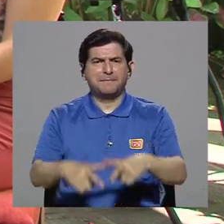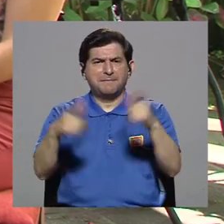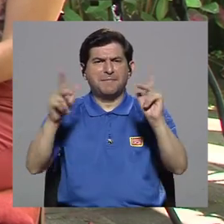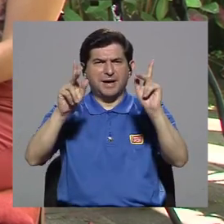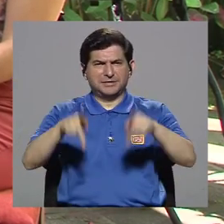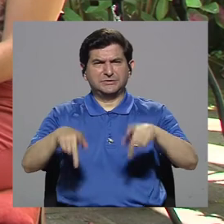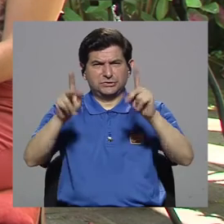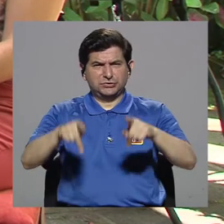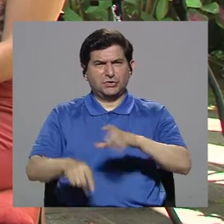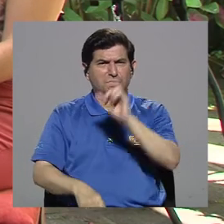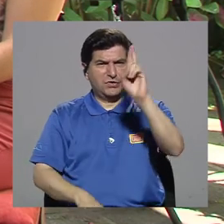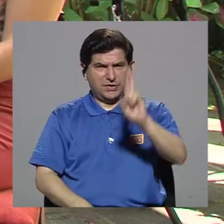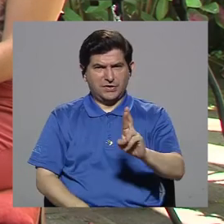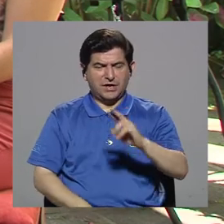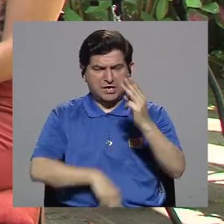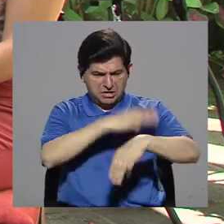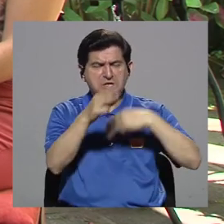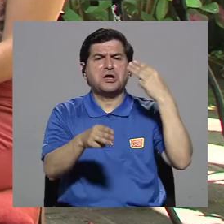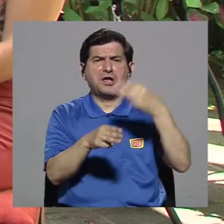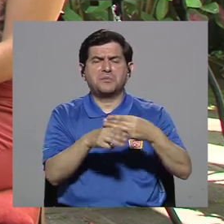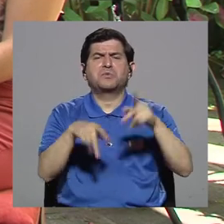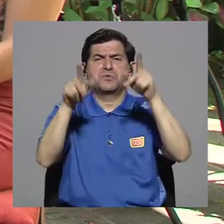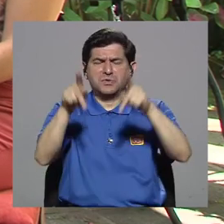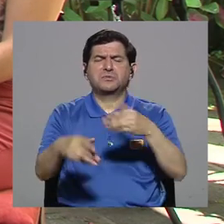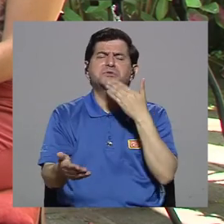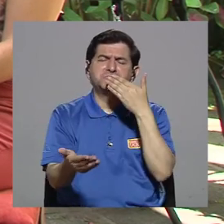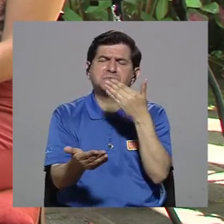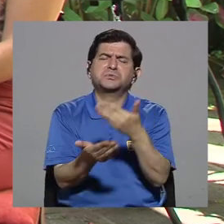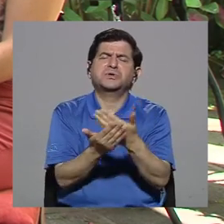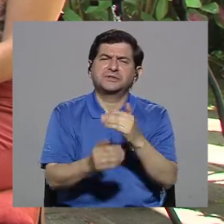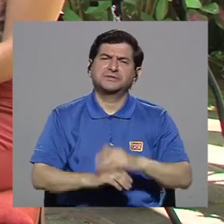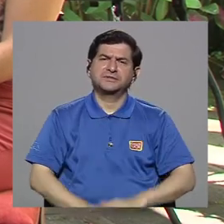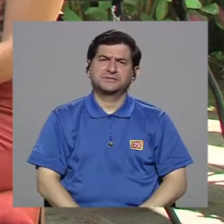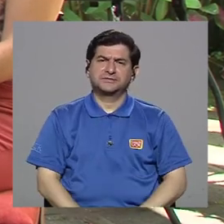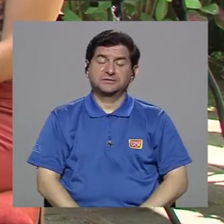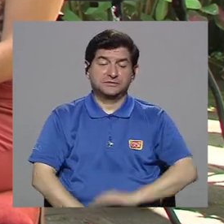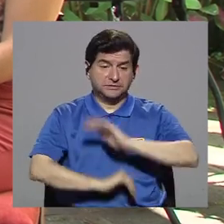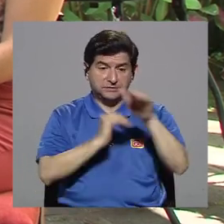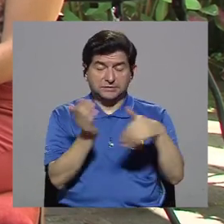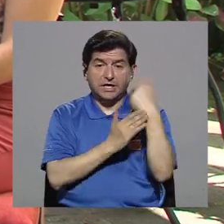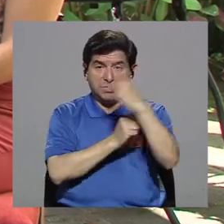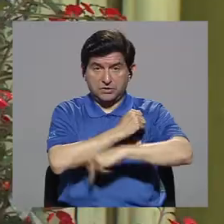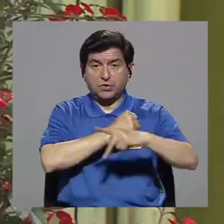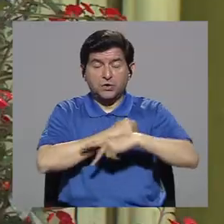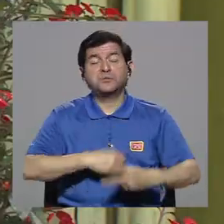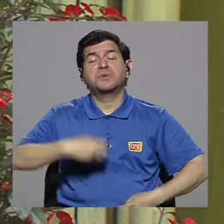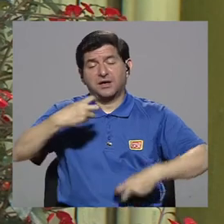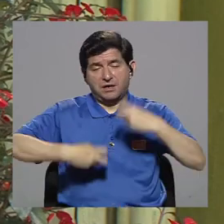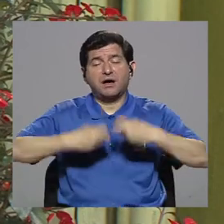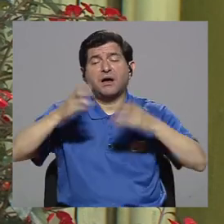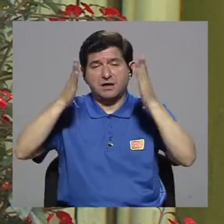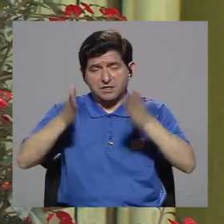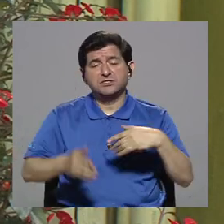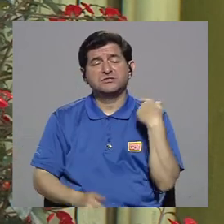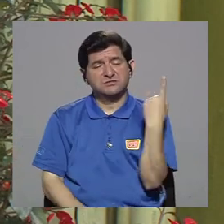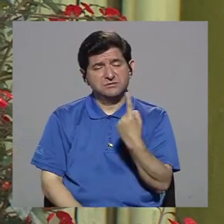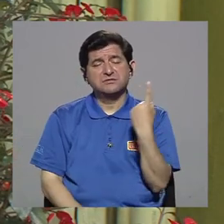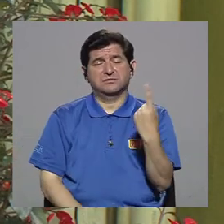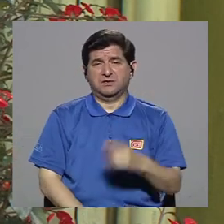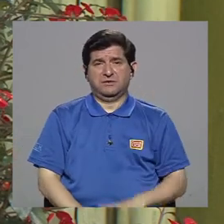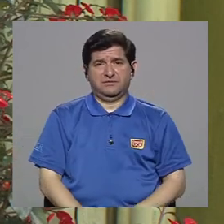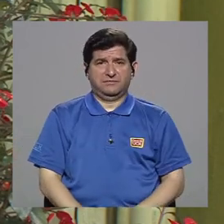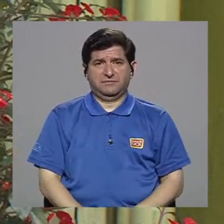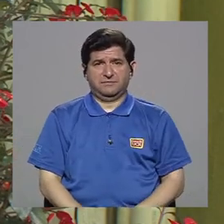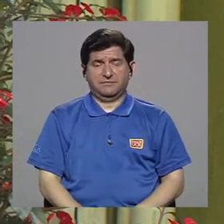La mayor parte de la gente en Costa Rica y en todo el mundo es gente de bien. Es decir, en todos los países hay delincuencia, siempre habrá